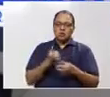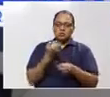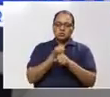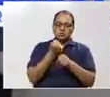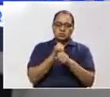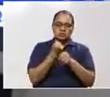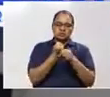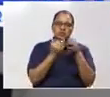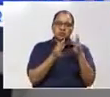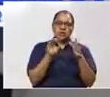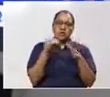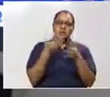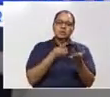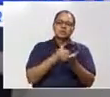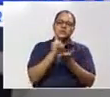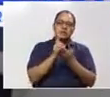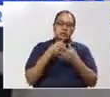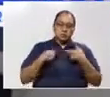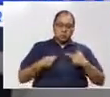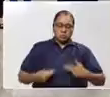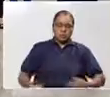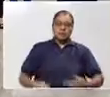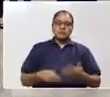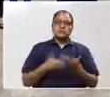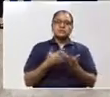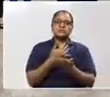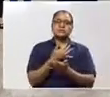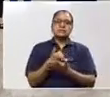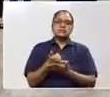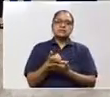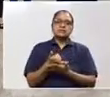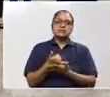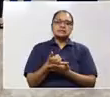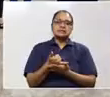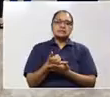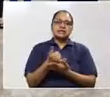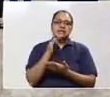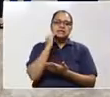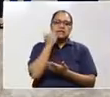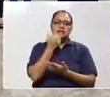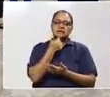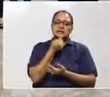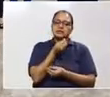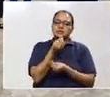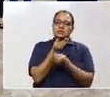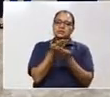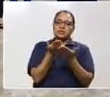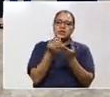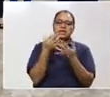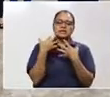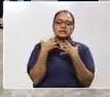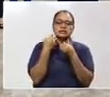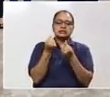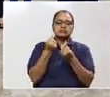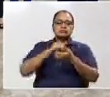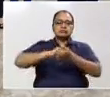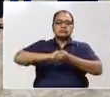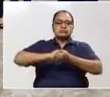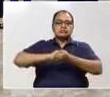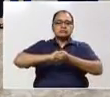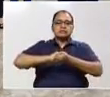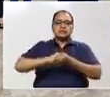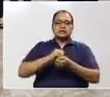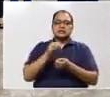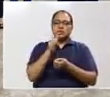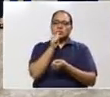como un derecho humano y queremos apelar también a la conciencia y a la solidaridad del sector